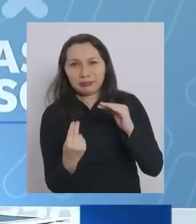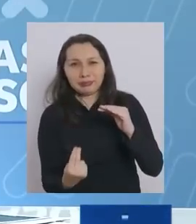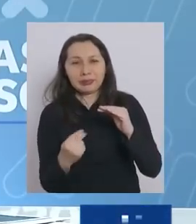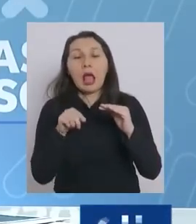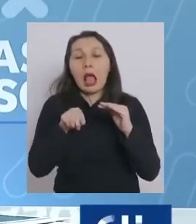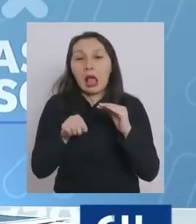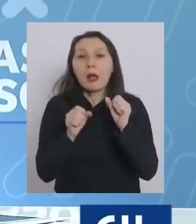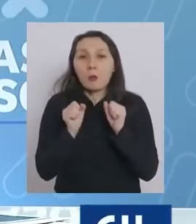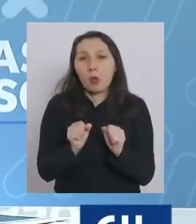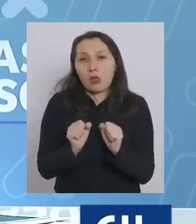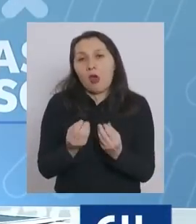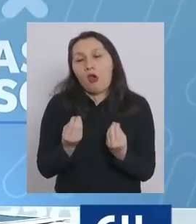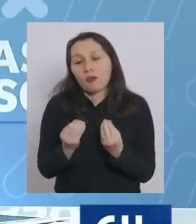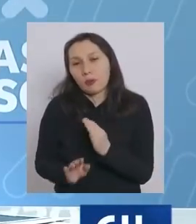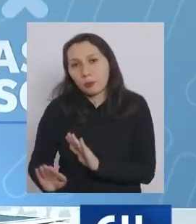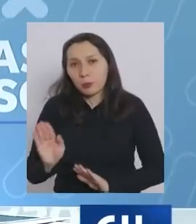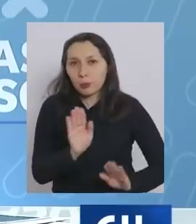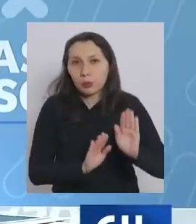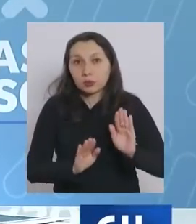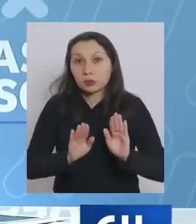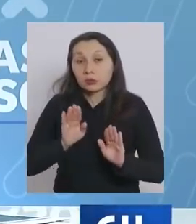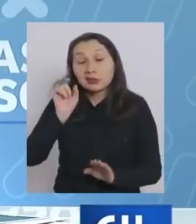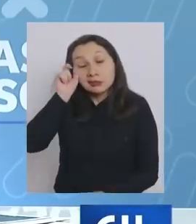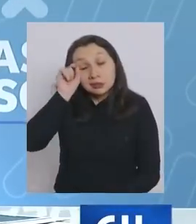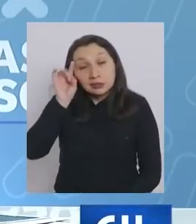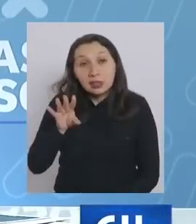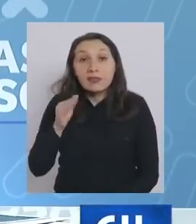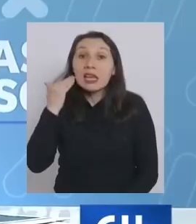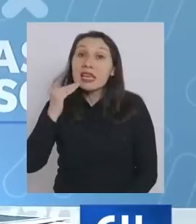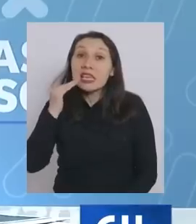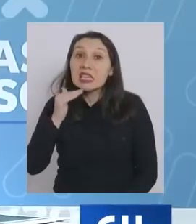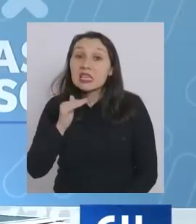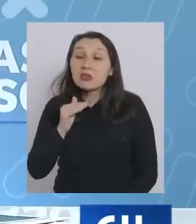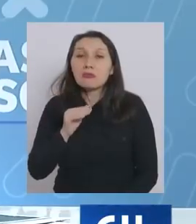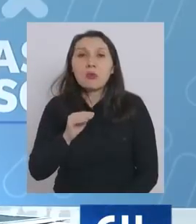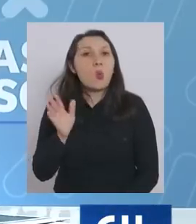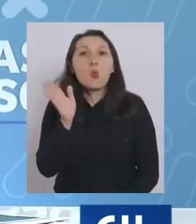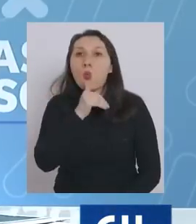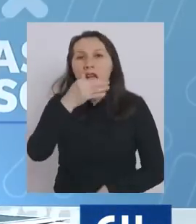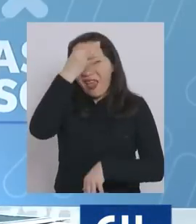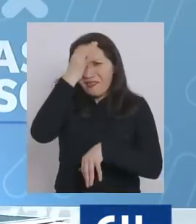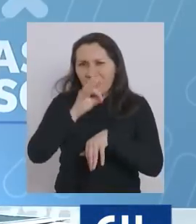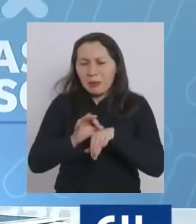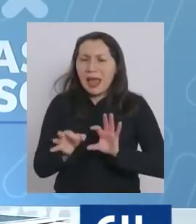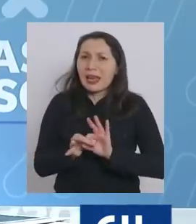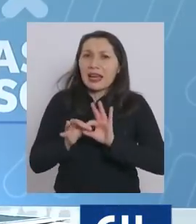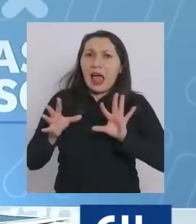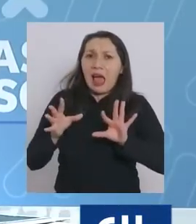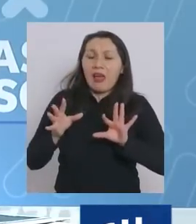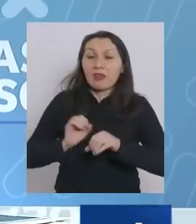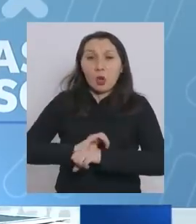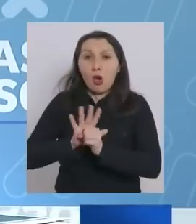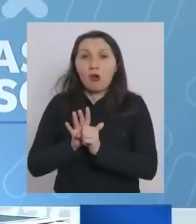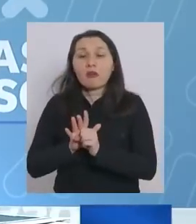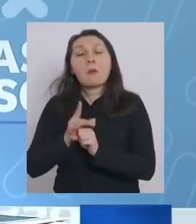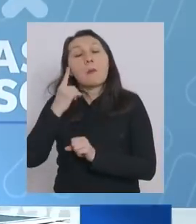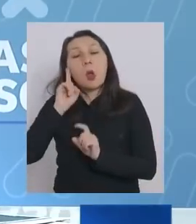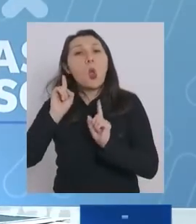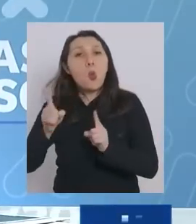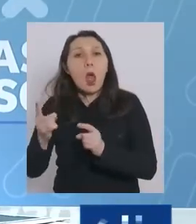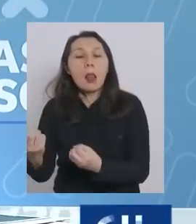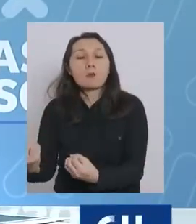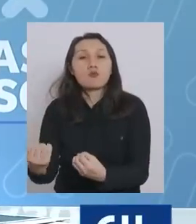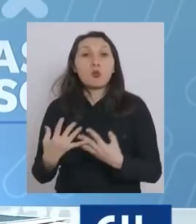poder obviamente protegerlos sabemos que los niños no sufren enfermedades graves pero pueden ser